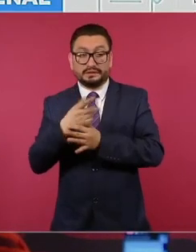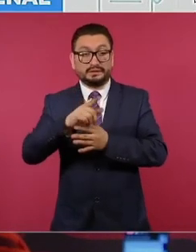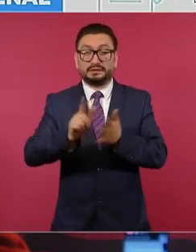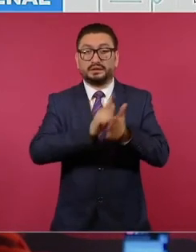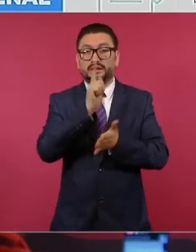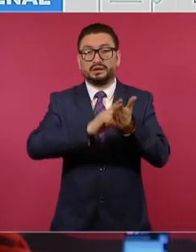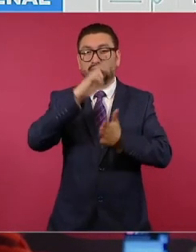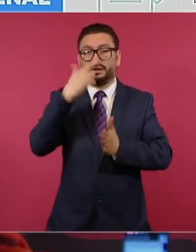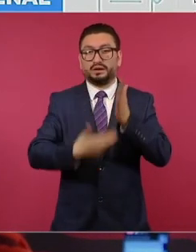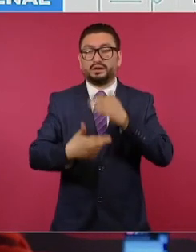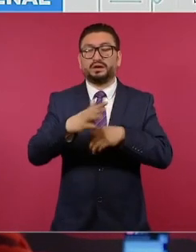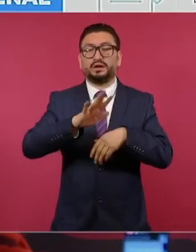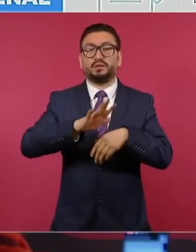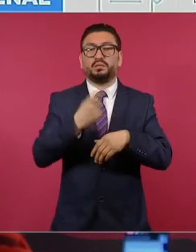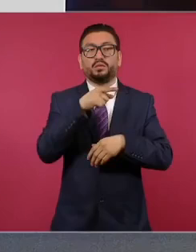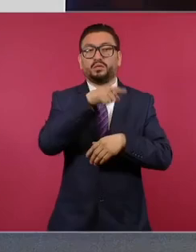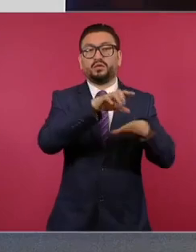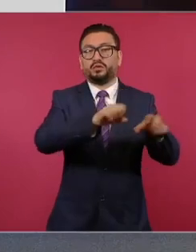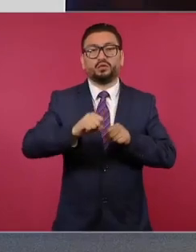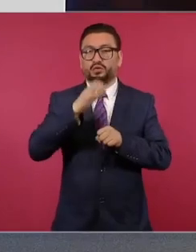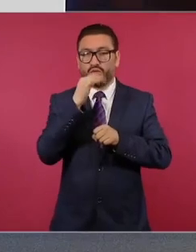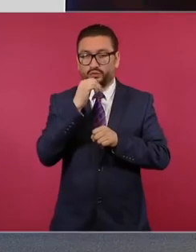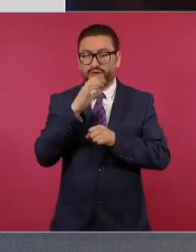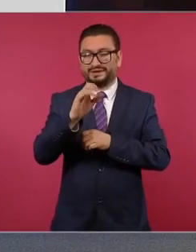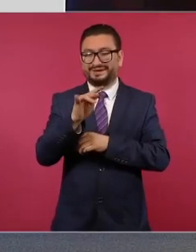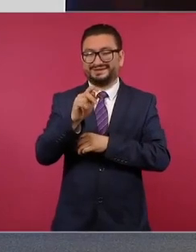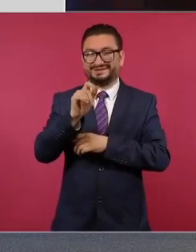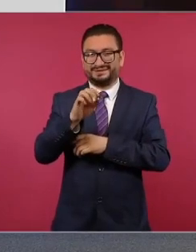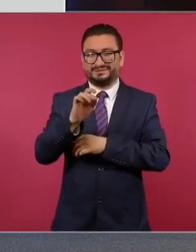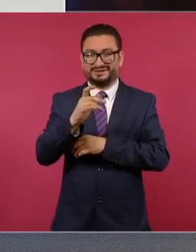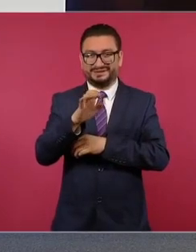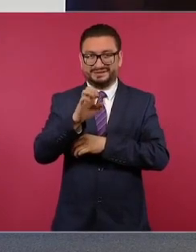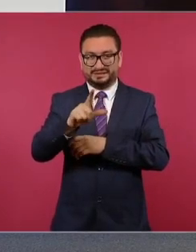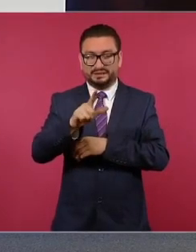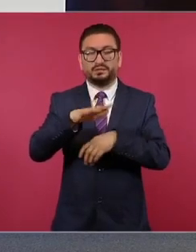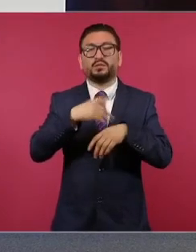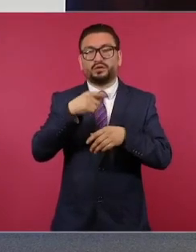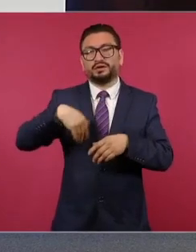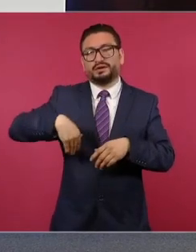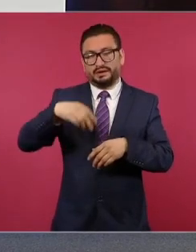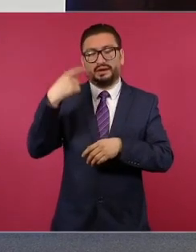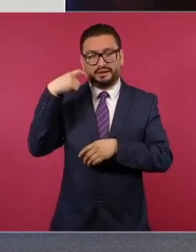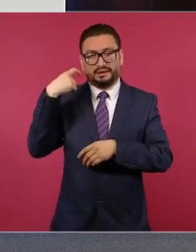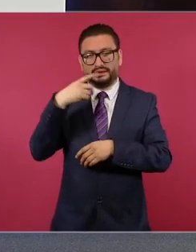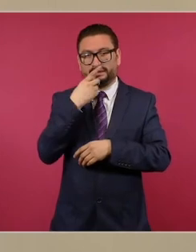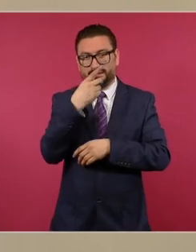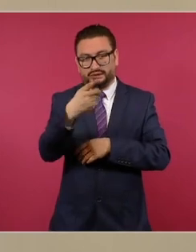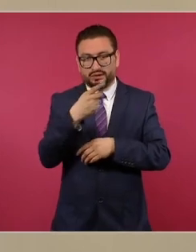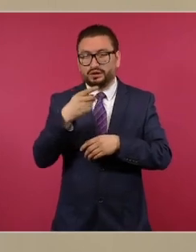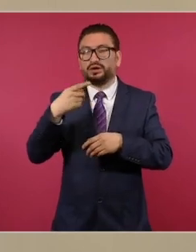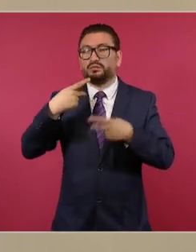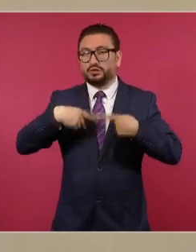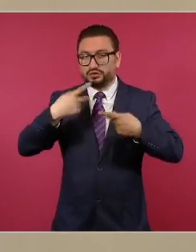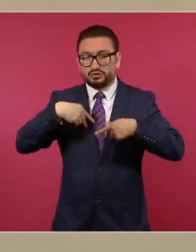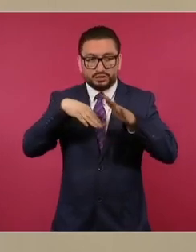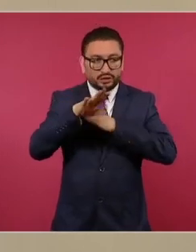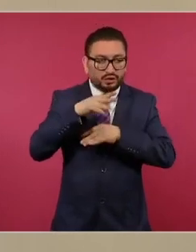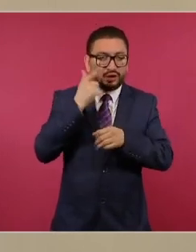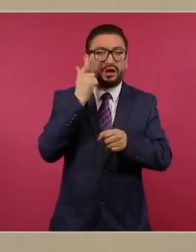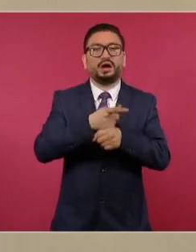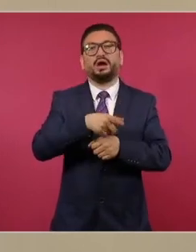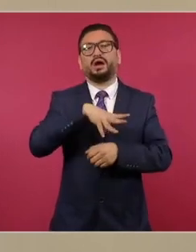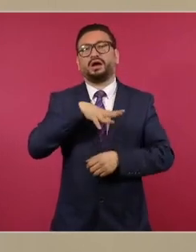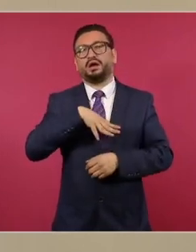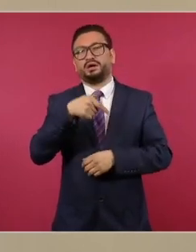de Cristian Michel, quien fue detenido, como mencioné, en Querétaro, en un cateo en posesión de